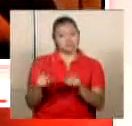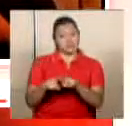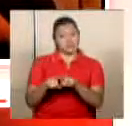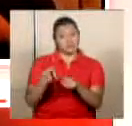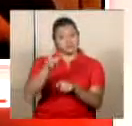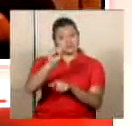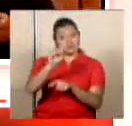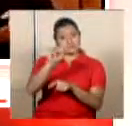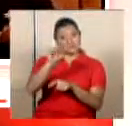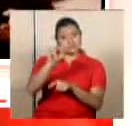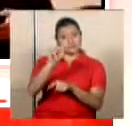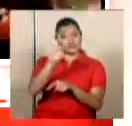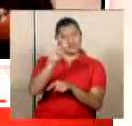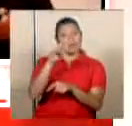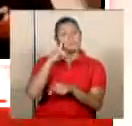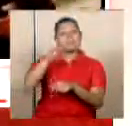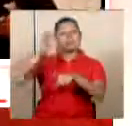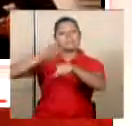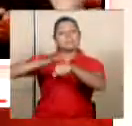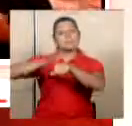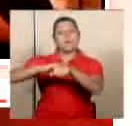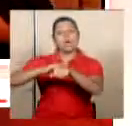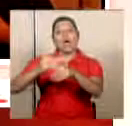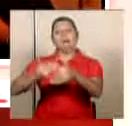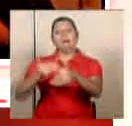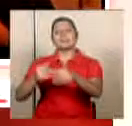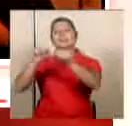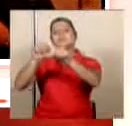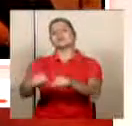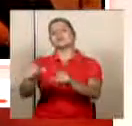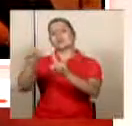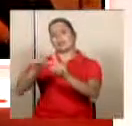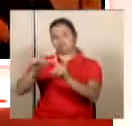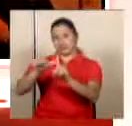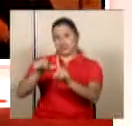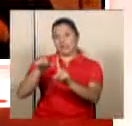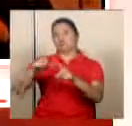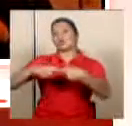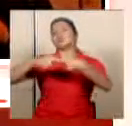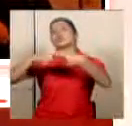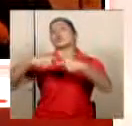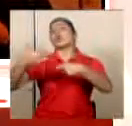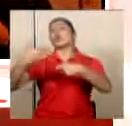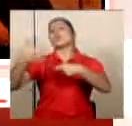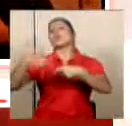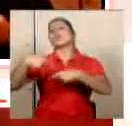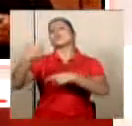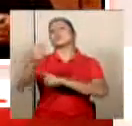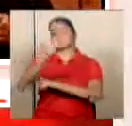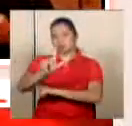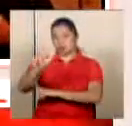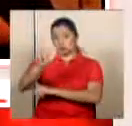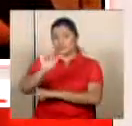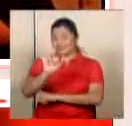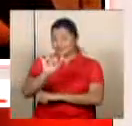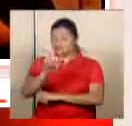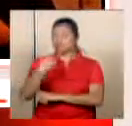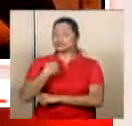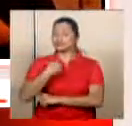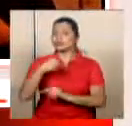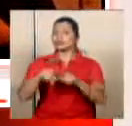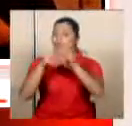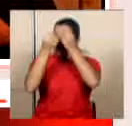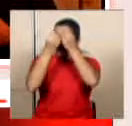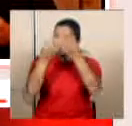sea aprobado lo más rápido posible esto se dejó pendiente para el próximo lunes José Mario y de esto estaremos informando